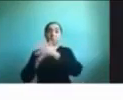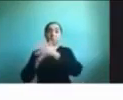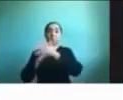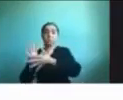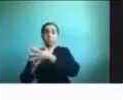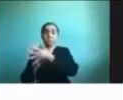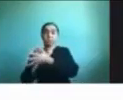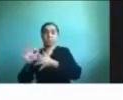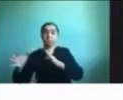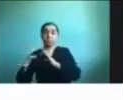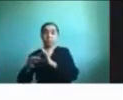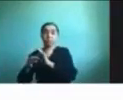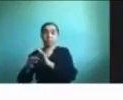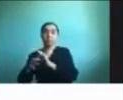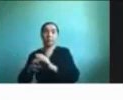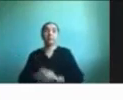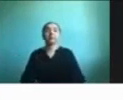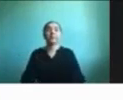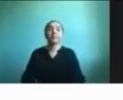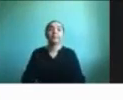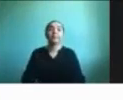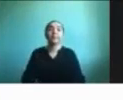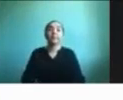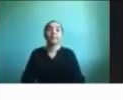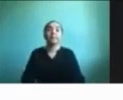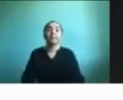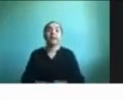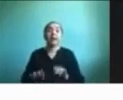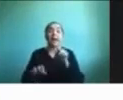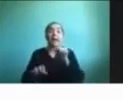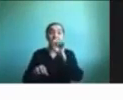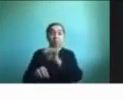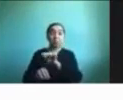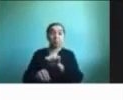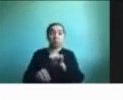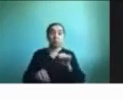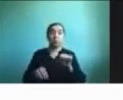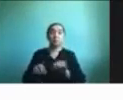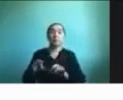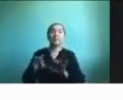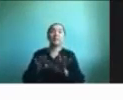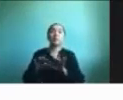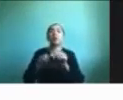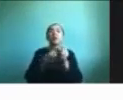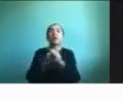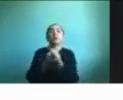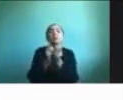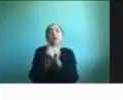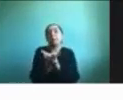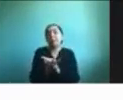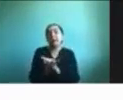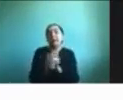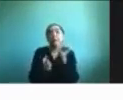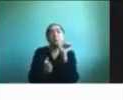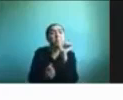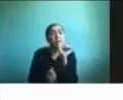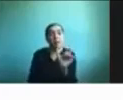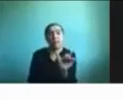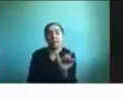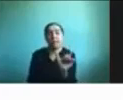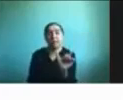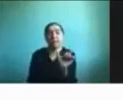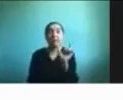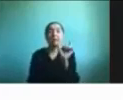y en los botoncitos de abajo se puede hacer la configuración para agregar la palabra podemos agregar